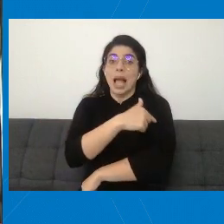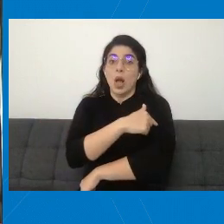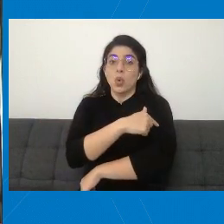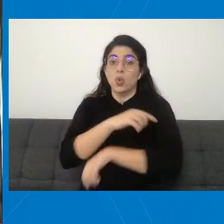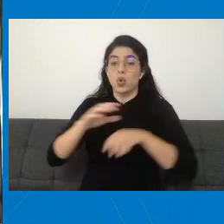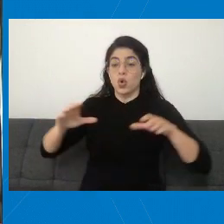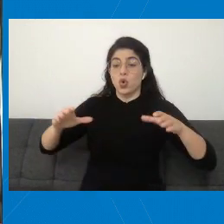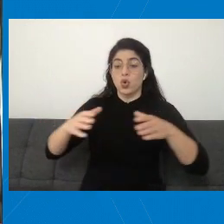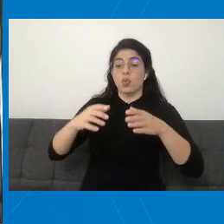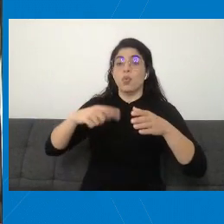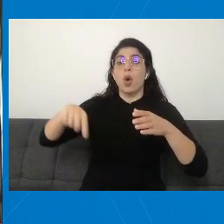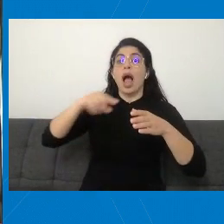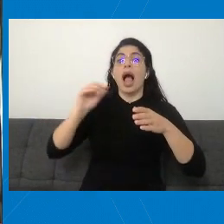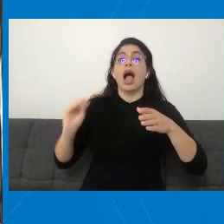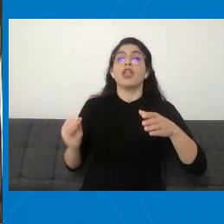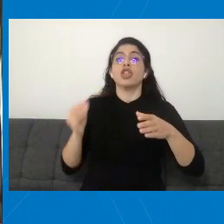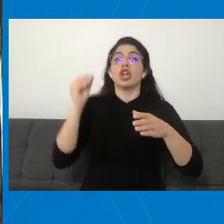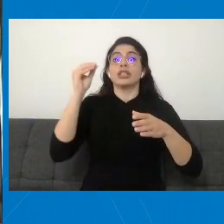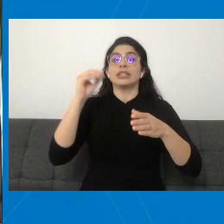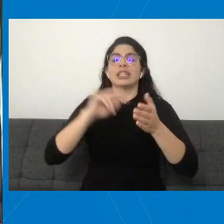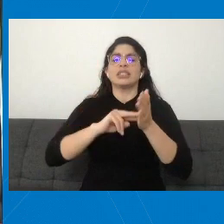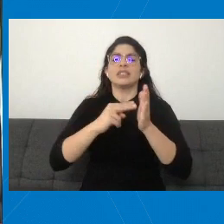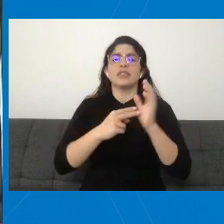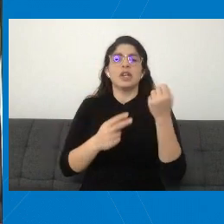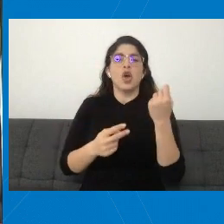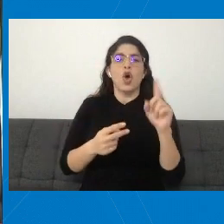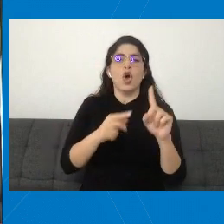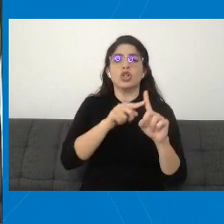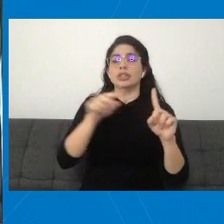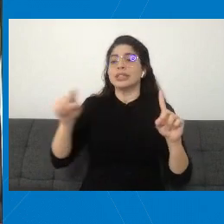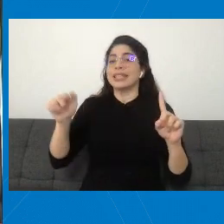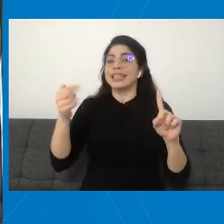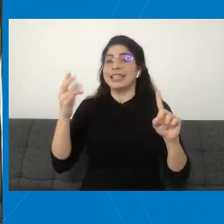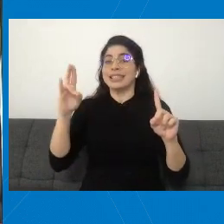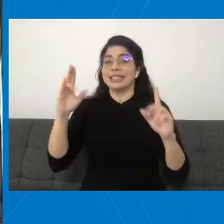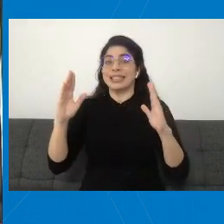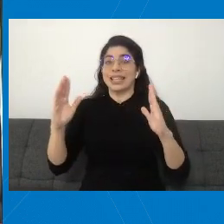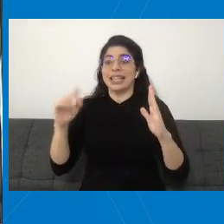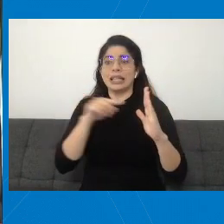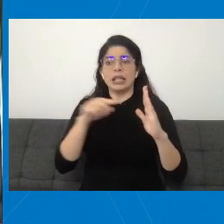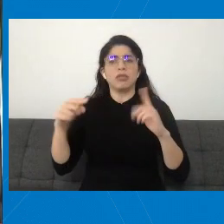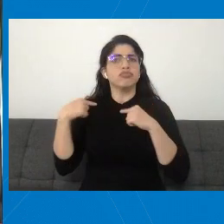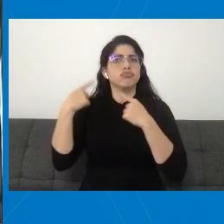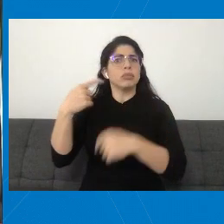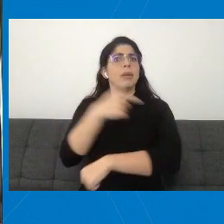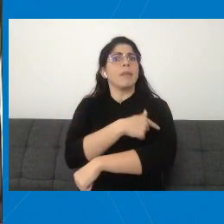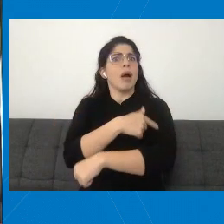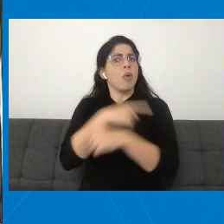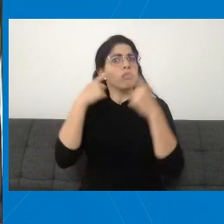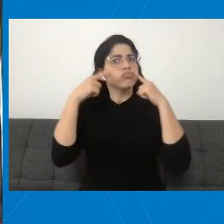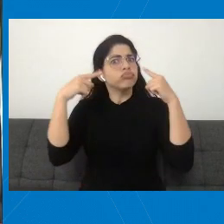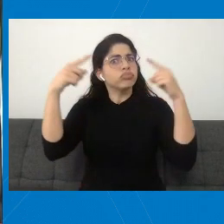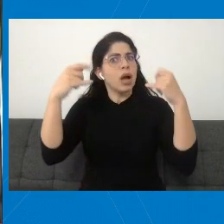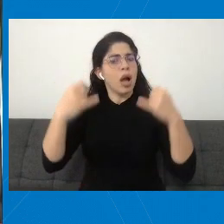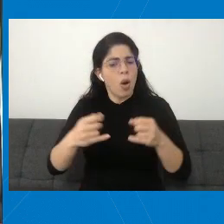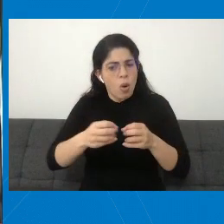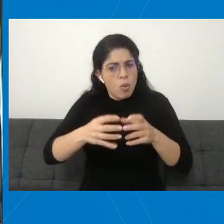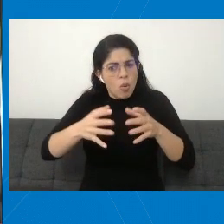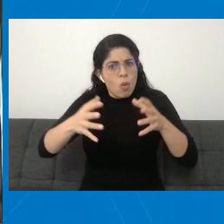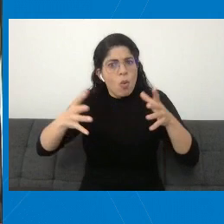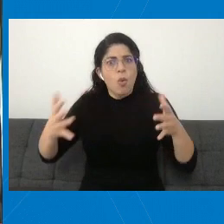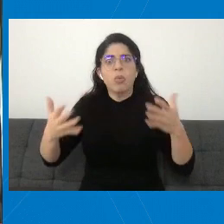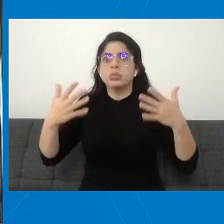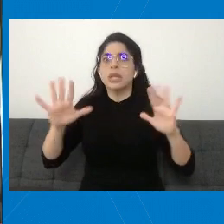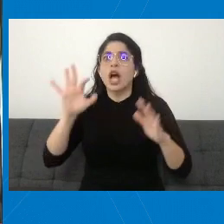adolescente, el grupo etario entre 11 y 17 años, ha sido muy exitosa, alcanzándose un nivel del 90 por